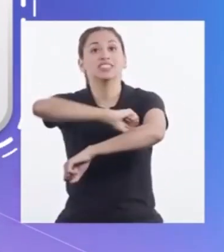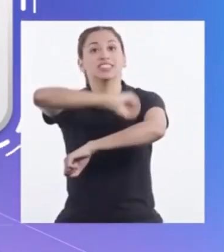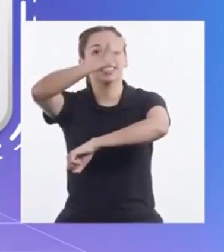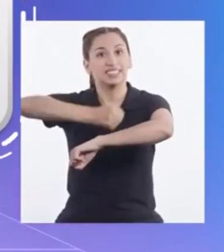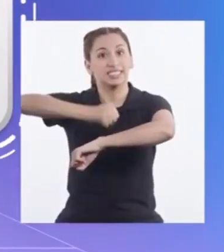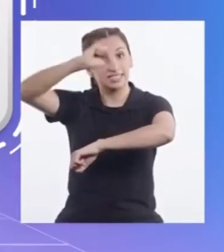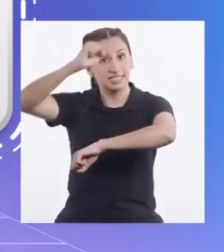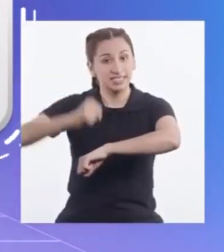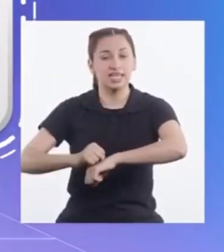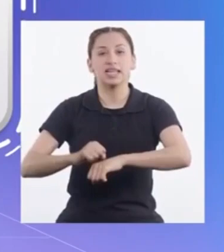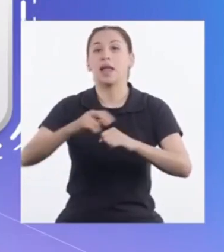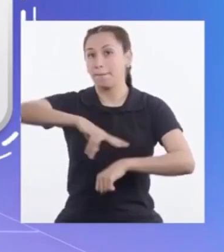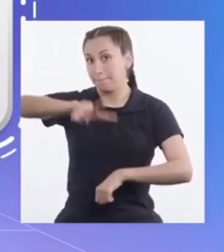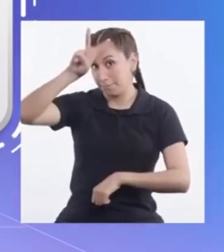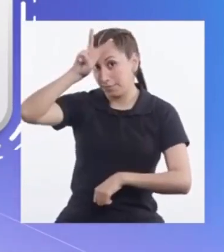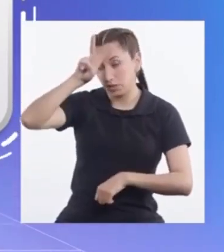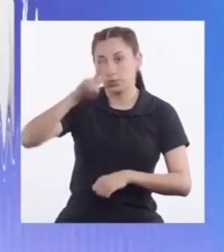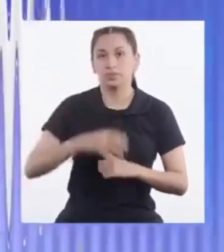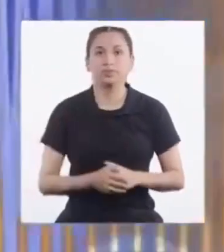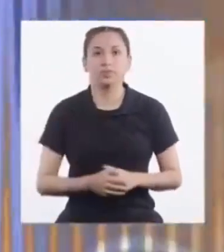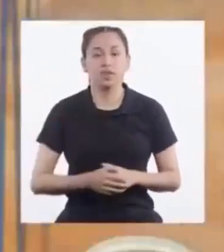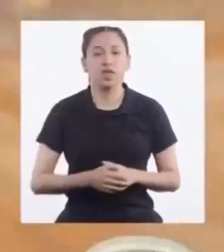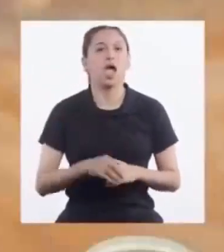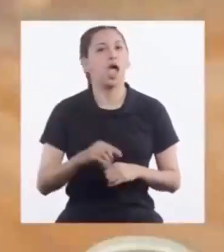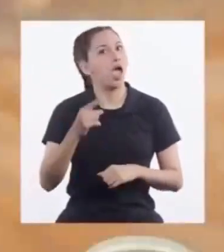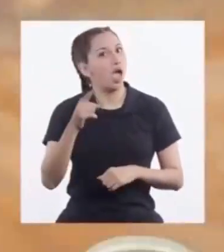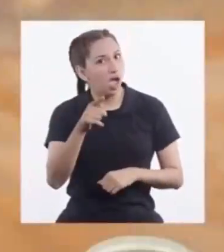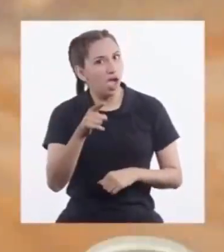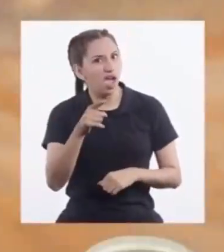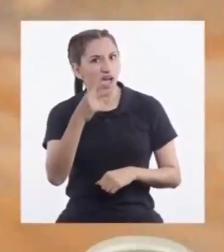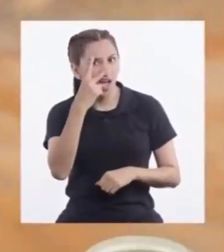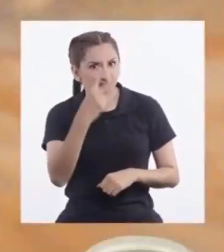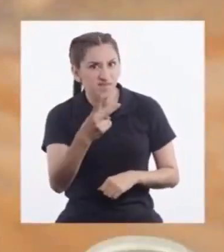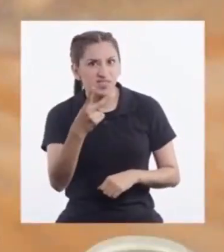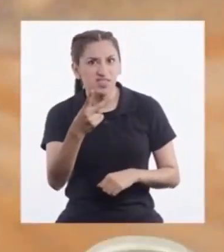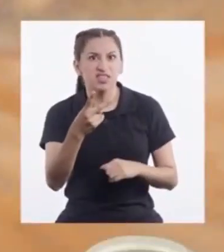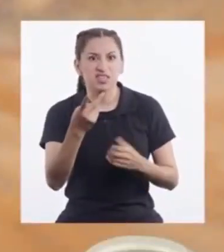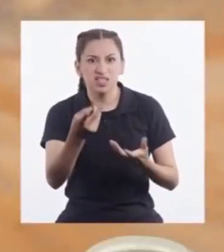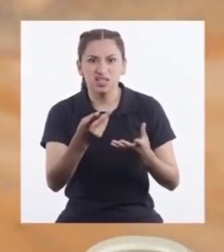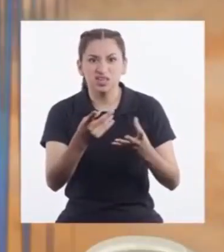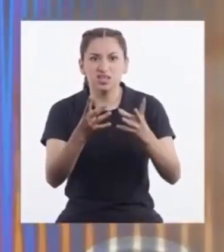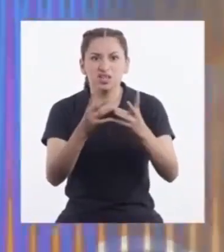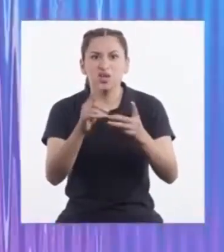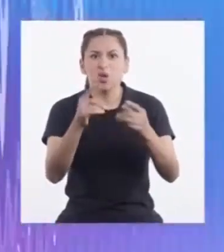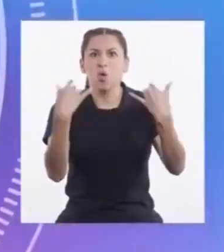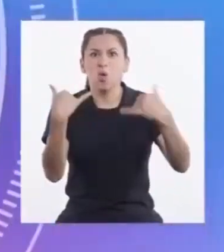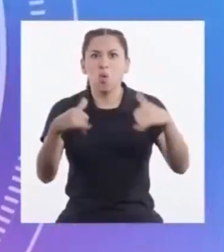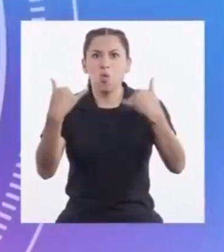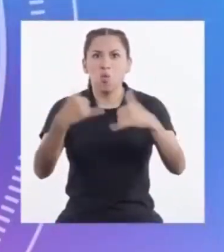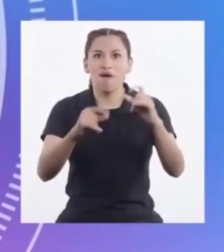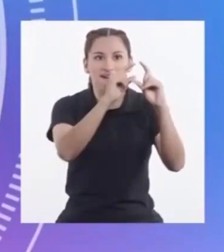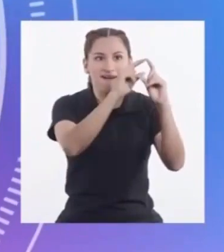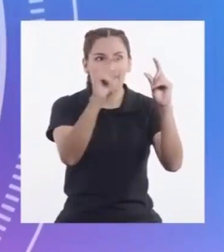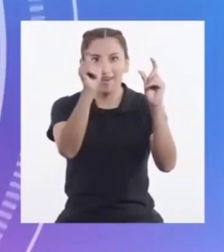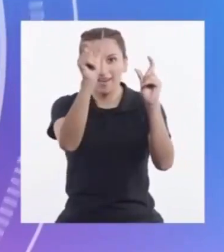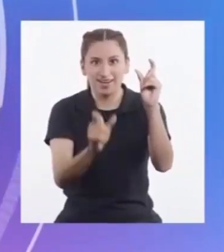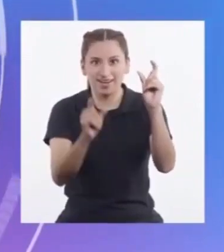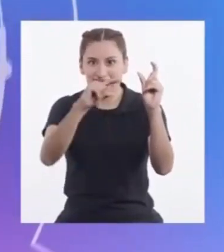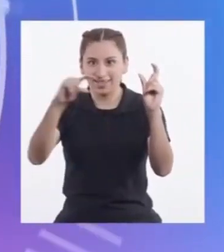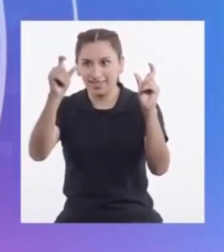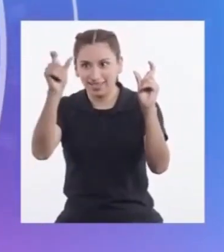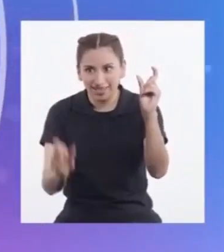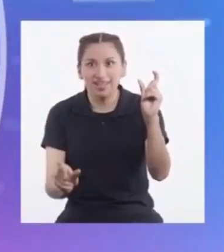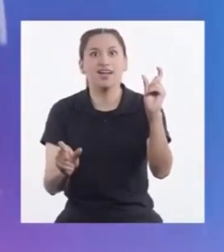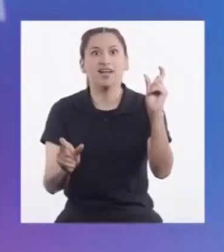costa Y sierra Del Perú Me parece Que vi la imagen Del fuego De la cual Hemos hablado En